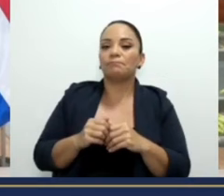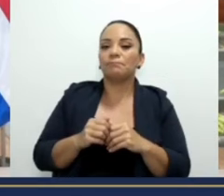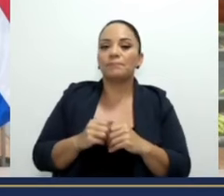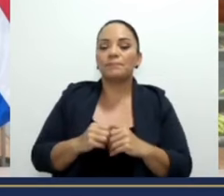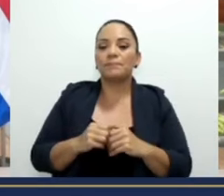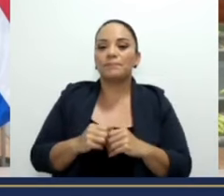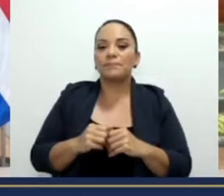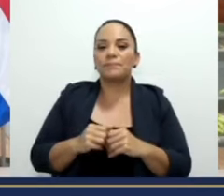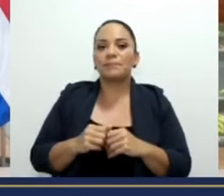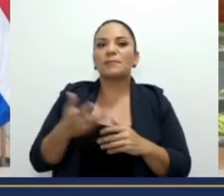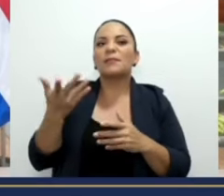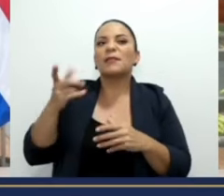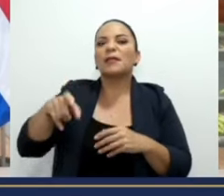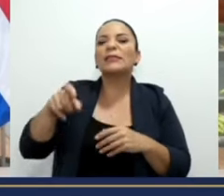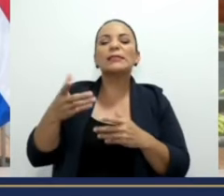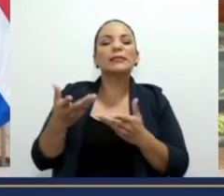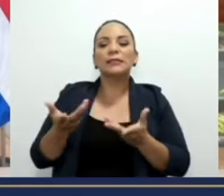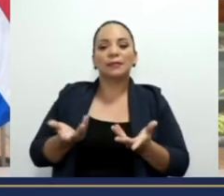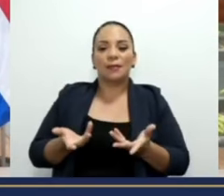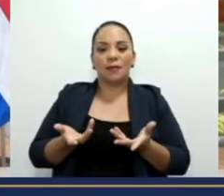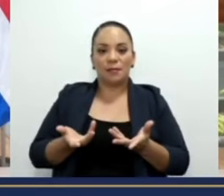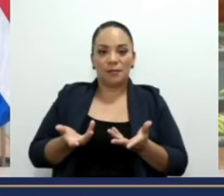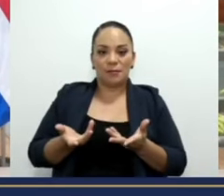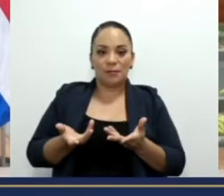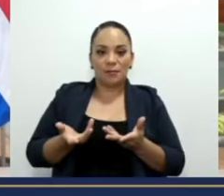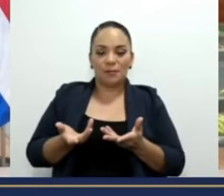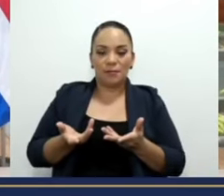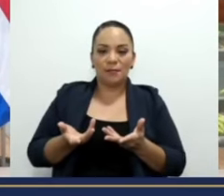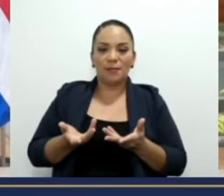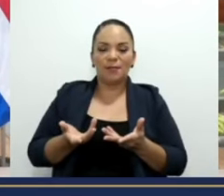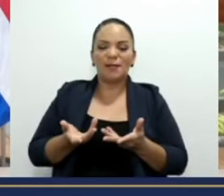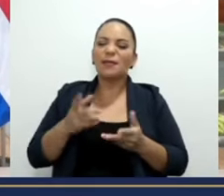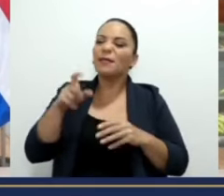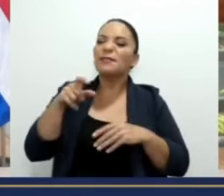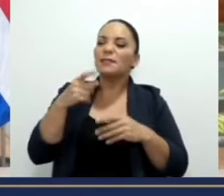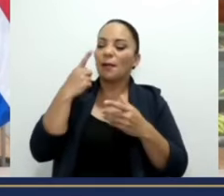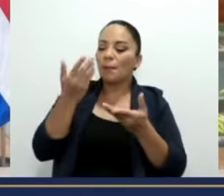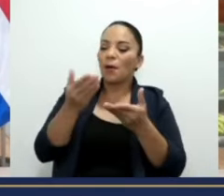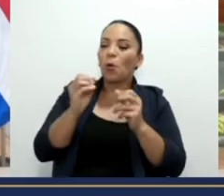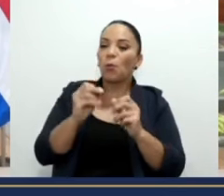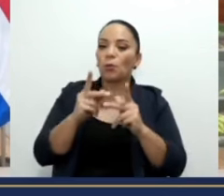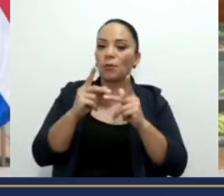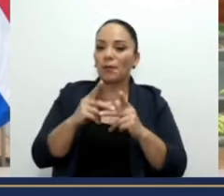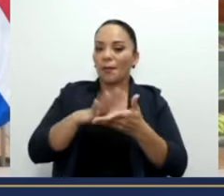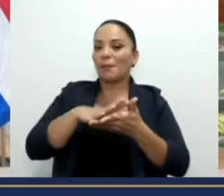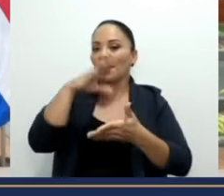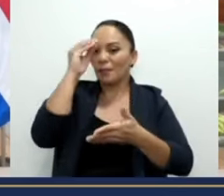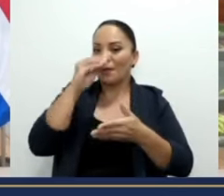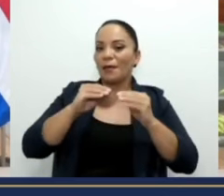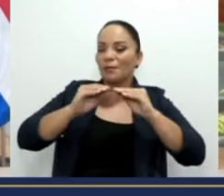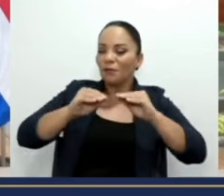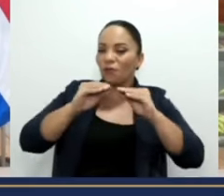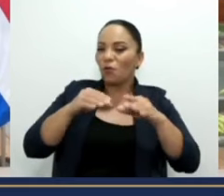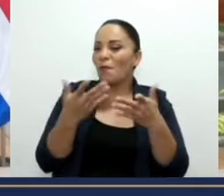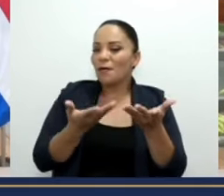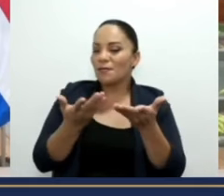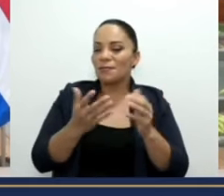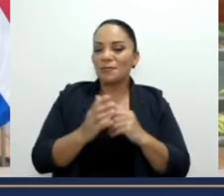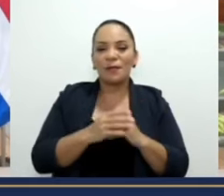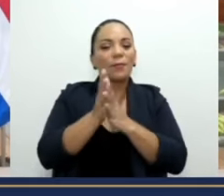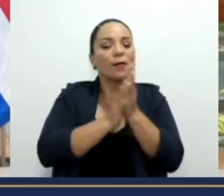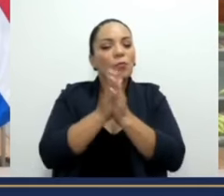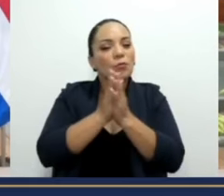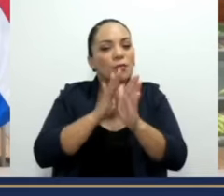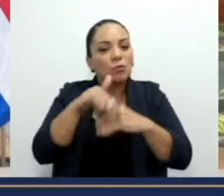qué se ocupa para que le den una oportunidad de aprender y formarse, para aprovechar todas